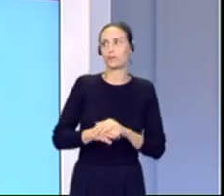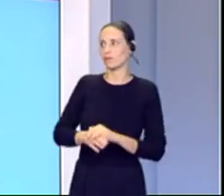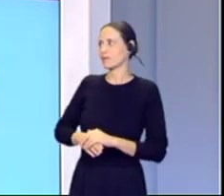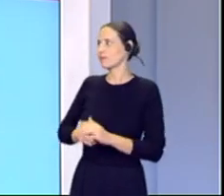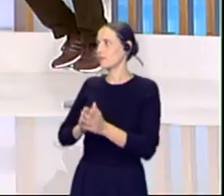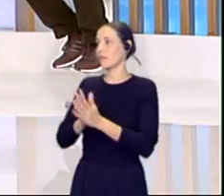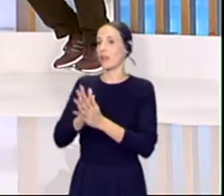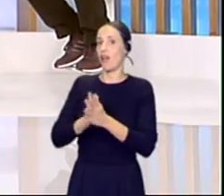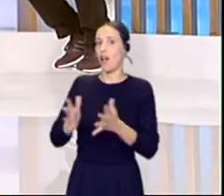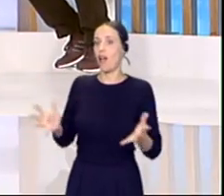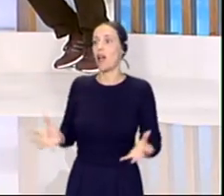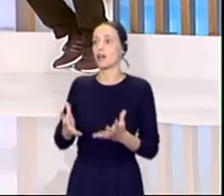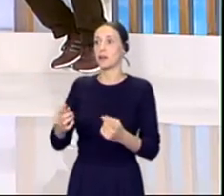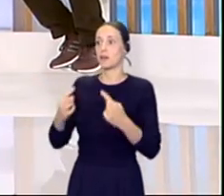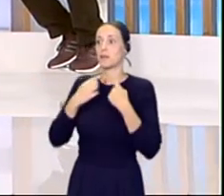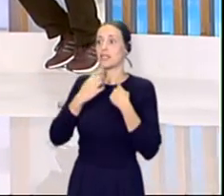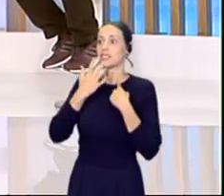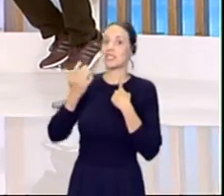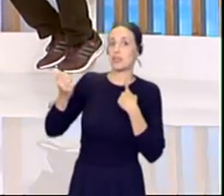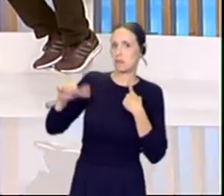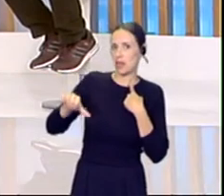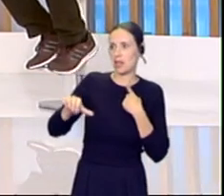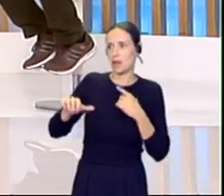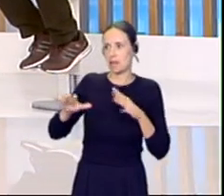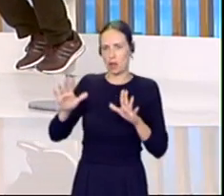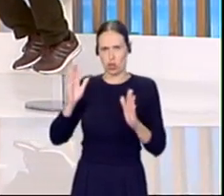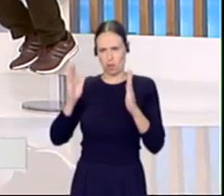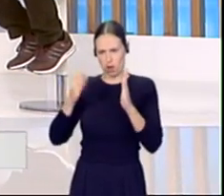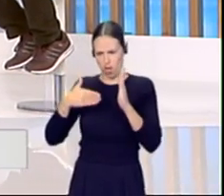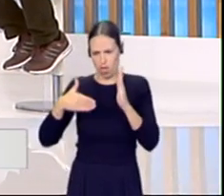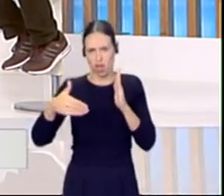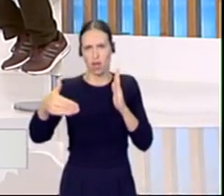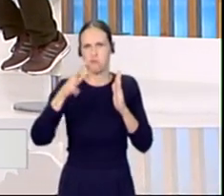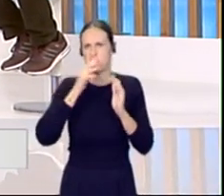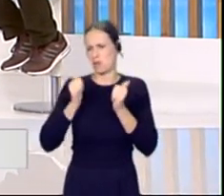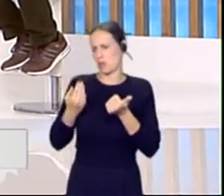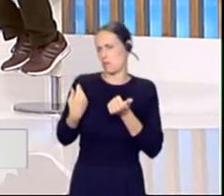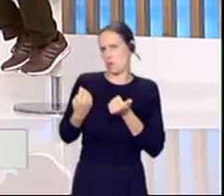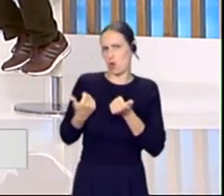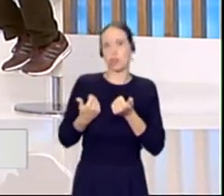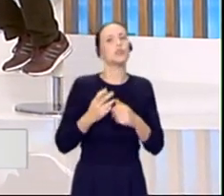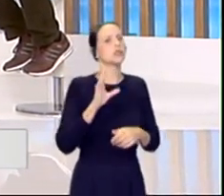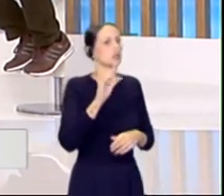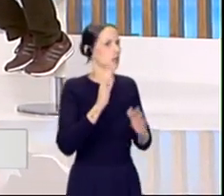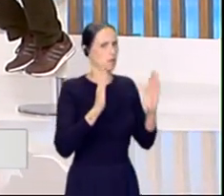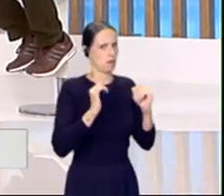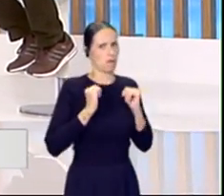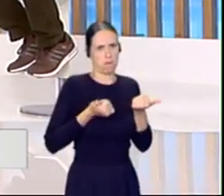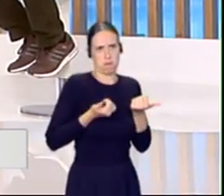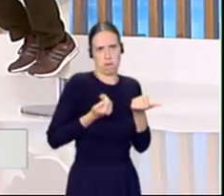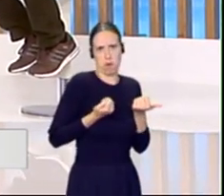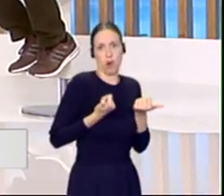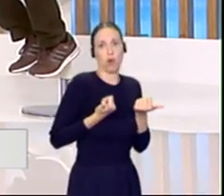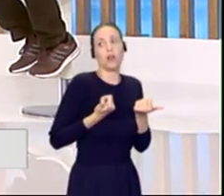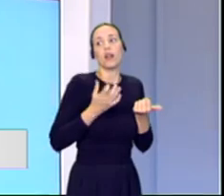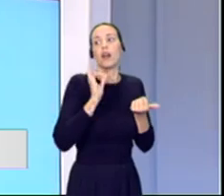cuando no se gana, evidentemente, pero queda mucha temporada, acaban de empezar. Claro. Sí, sí, acabamos de empezar. Sí que es verdad